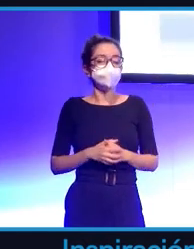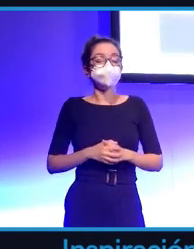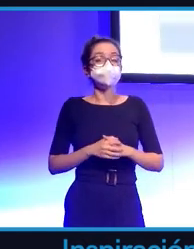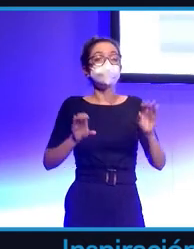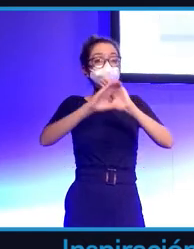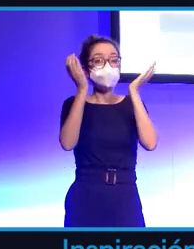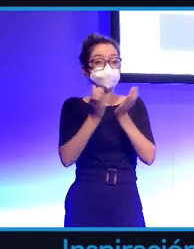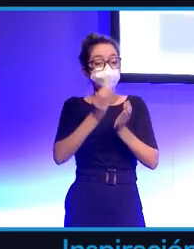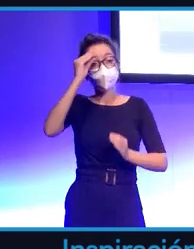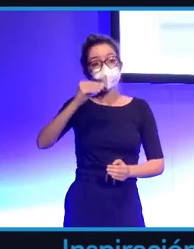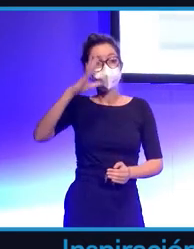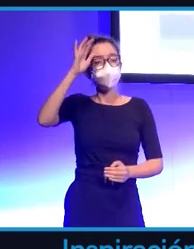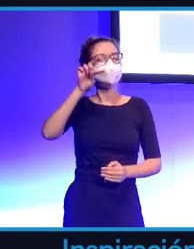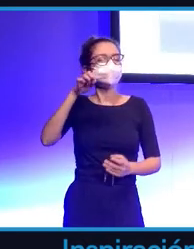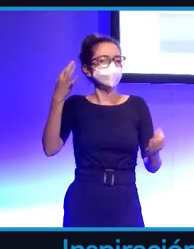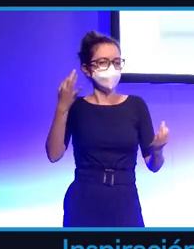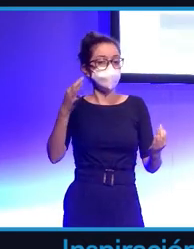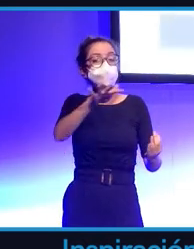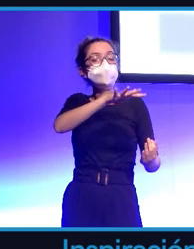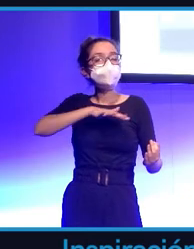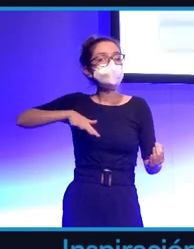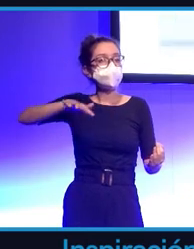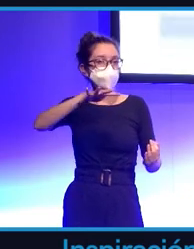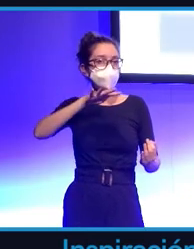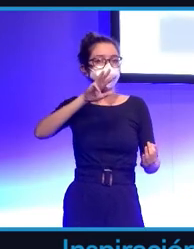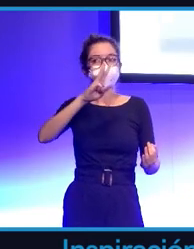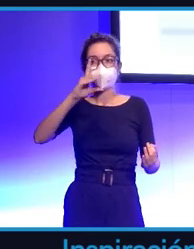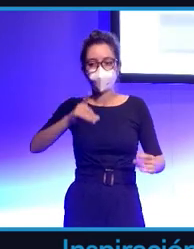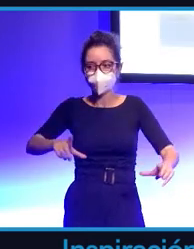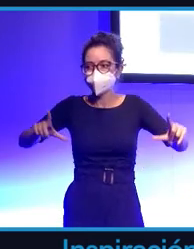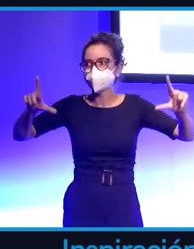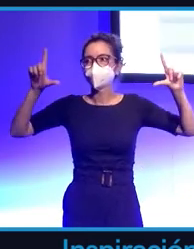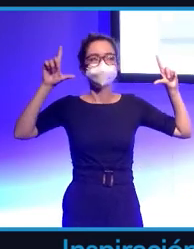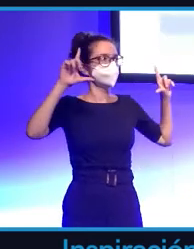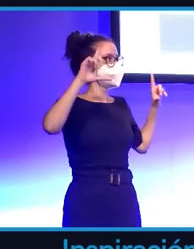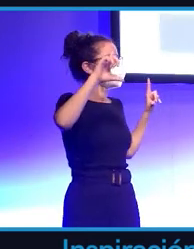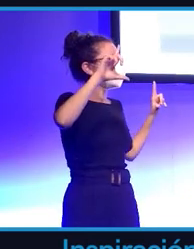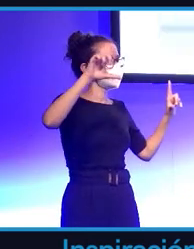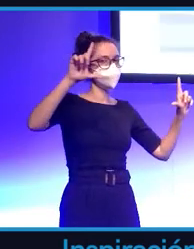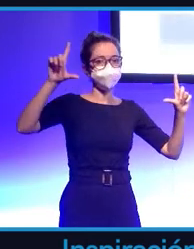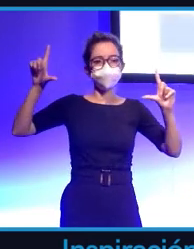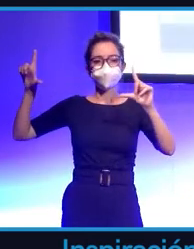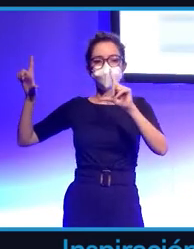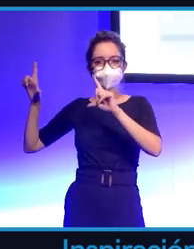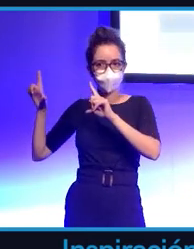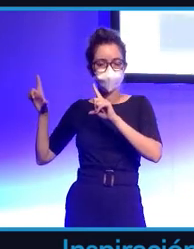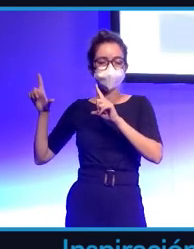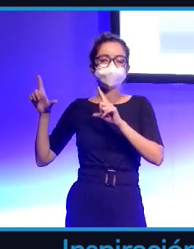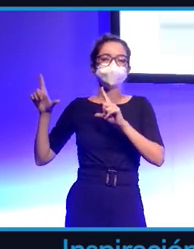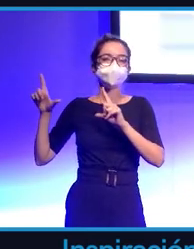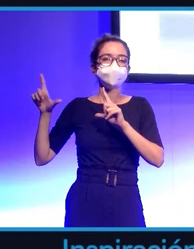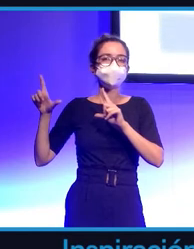virtuales son lugares tridimensionales que tienen una serie de pautas para que sea un metaverso, que sería